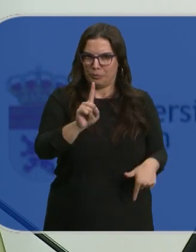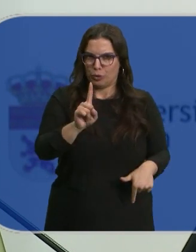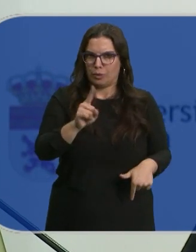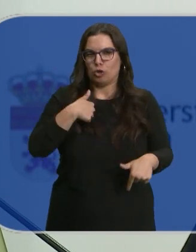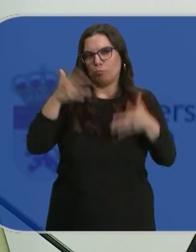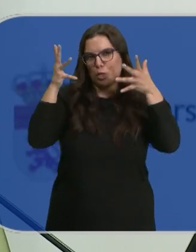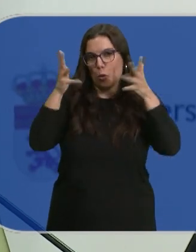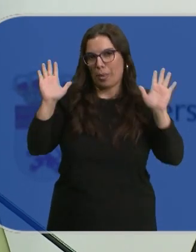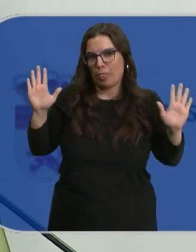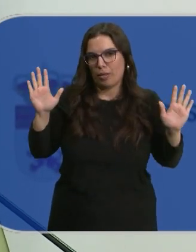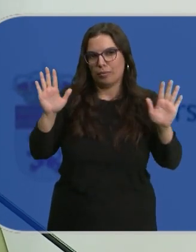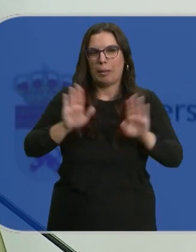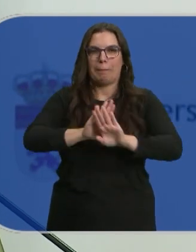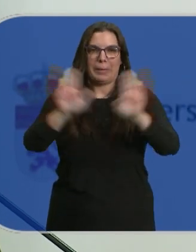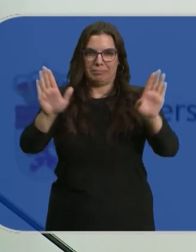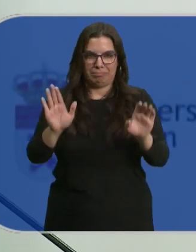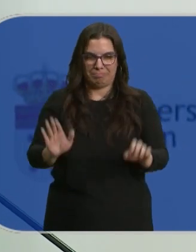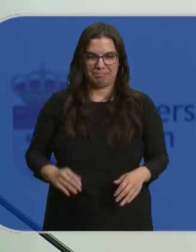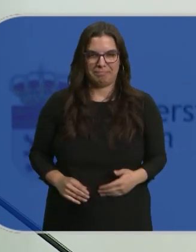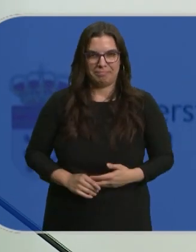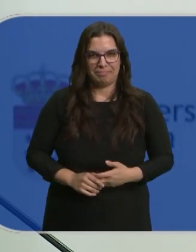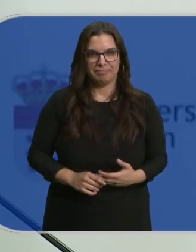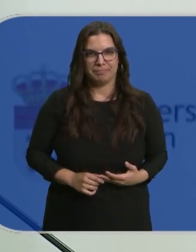recomendación por mi parte. Creo que no hay que decir por qué, ¿no?